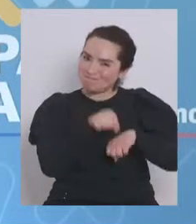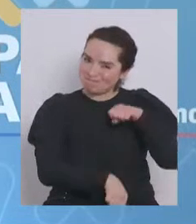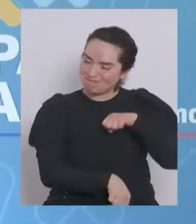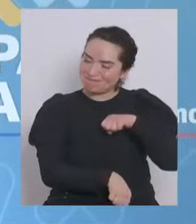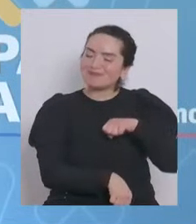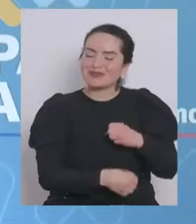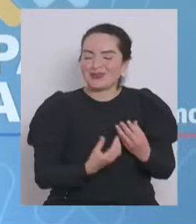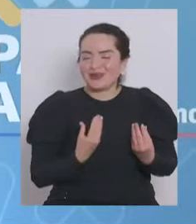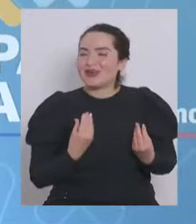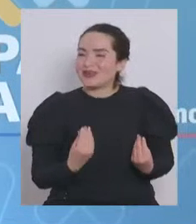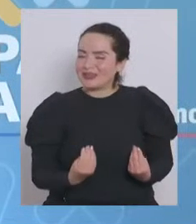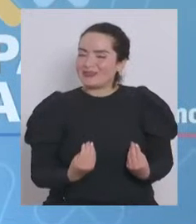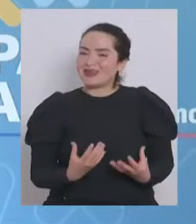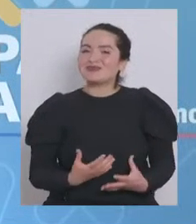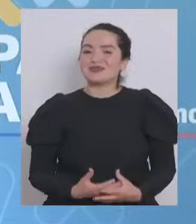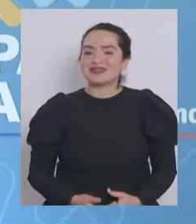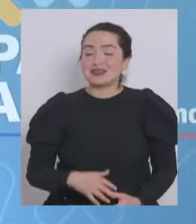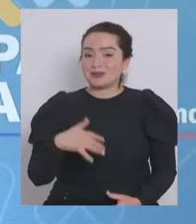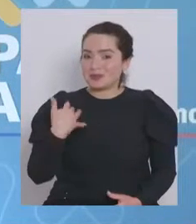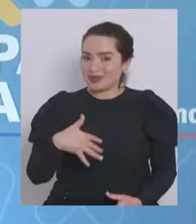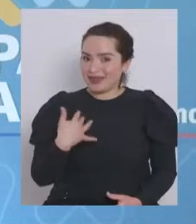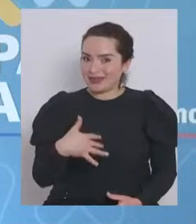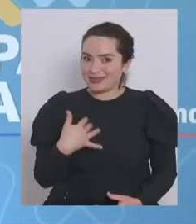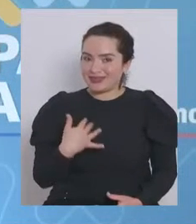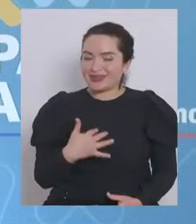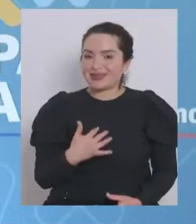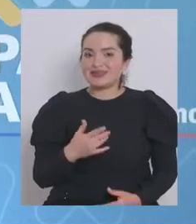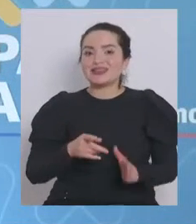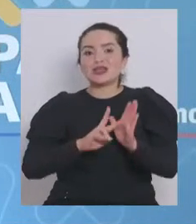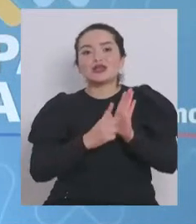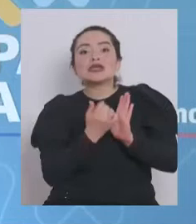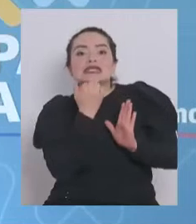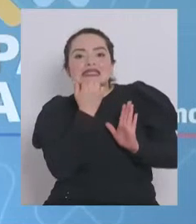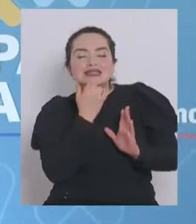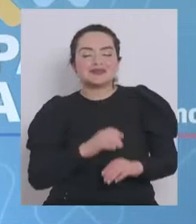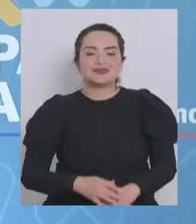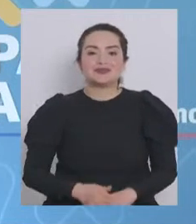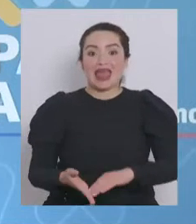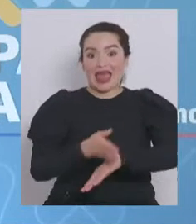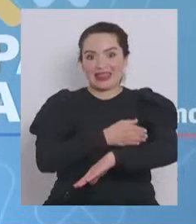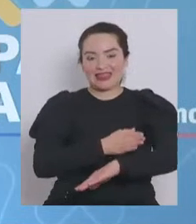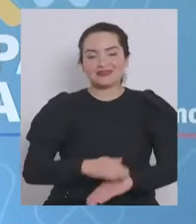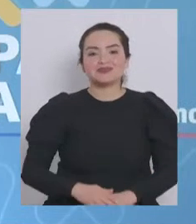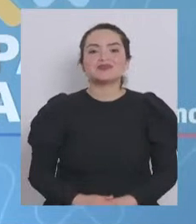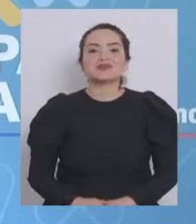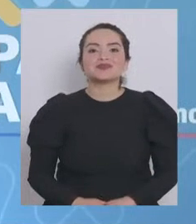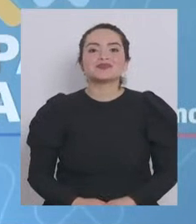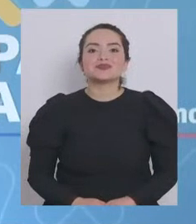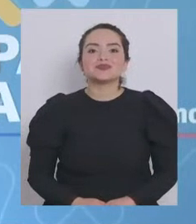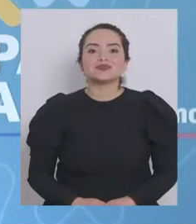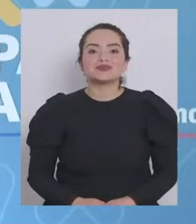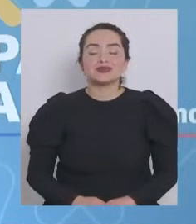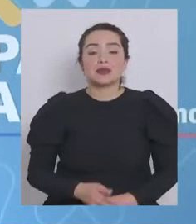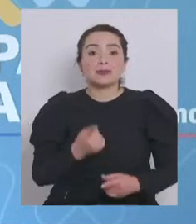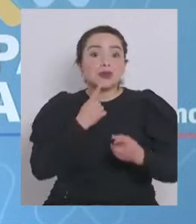Obviamente, era importante corregir. Pasamos a escuchar las preguntas, entonces, del día de hoy.